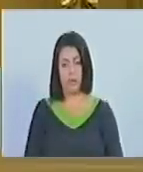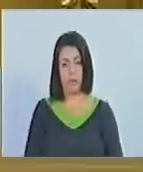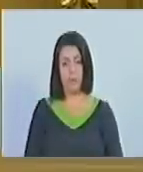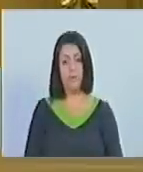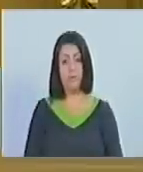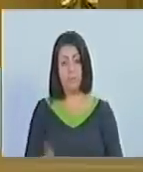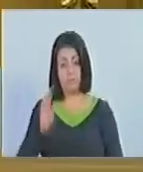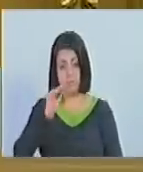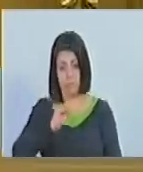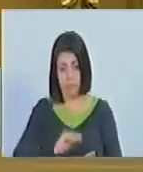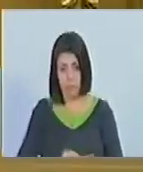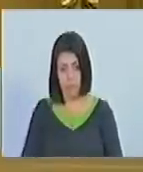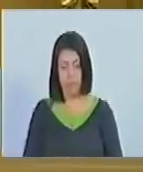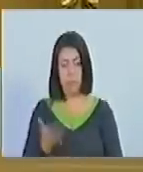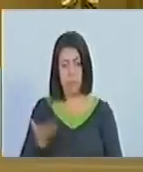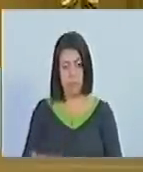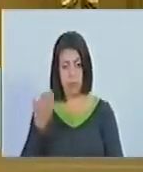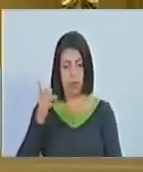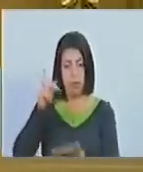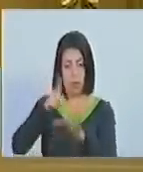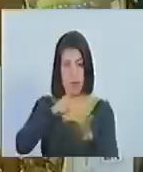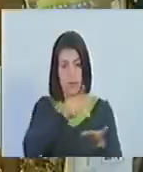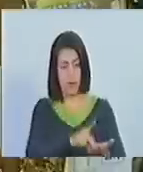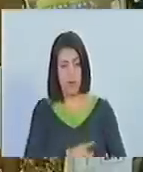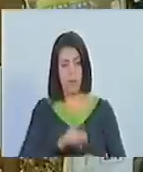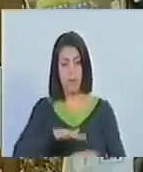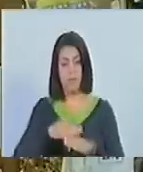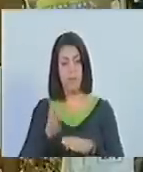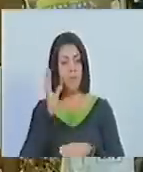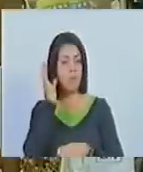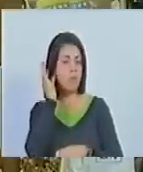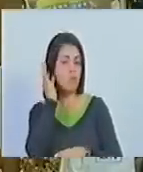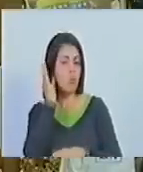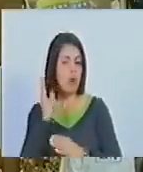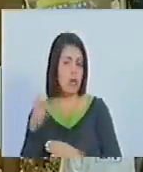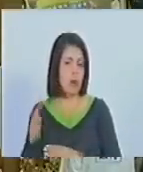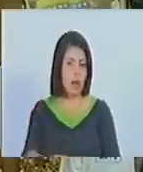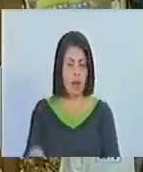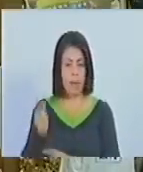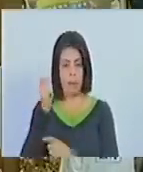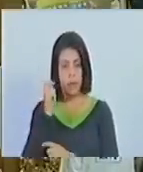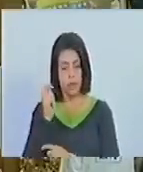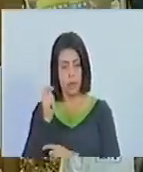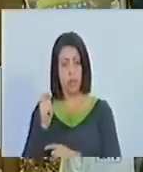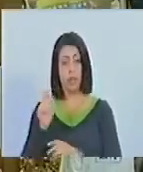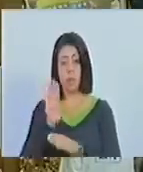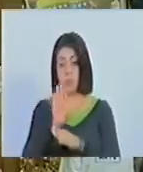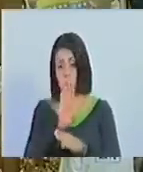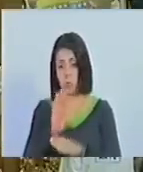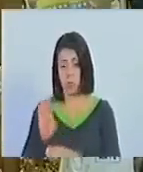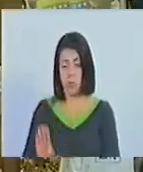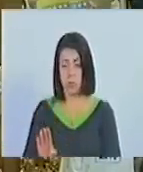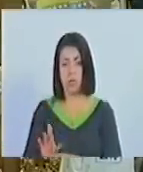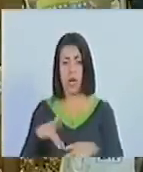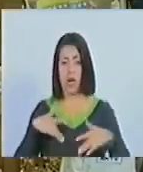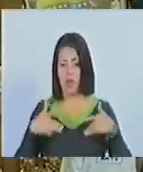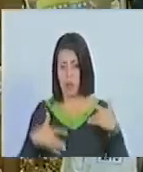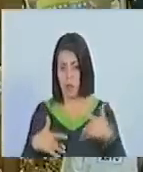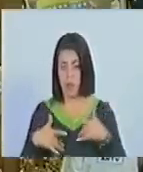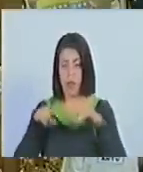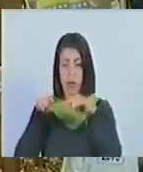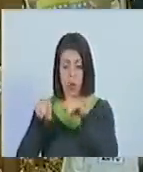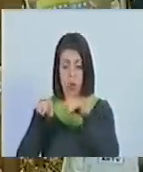resaltar la participación fundamental de las mujeres en la pesca la acuicultura y sus actividades